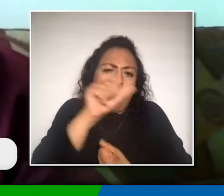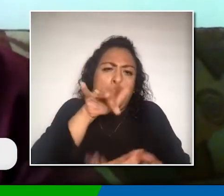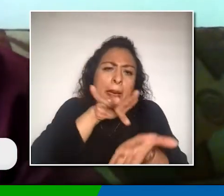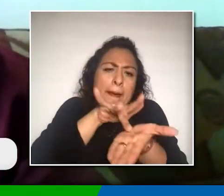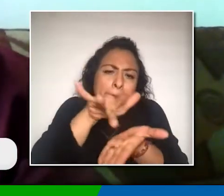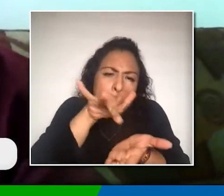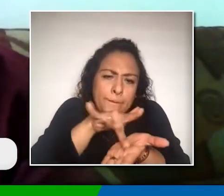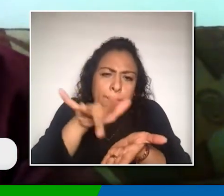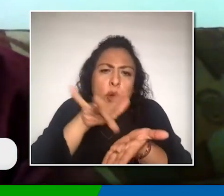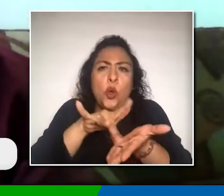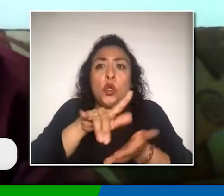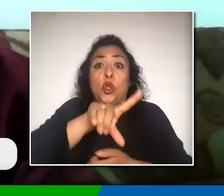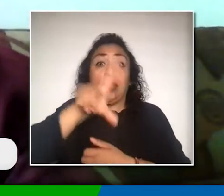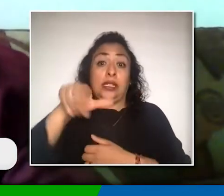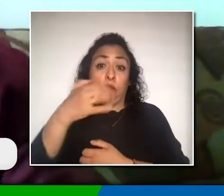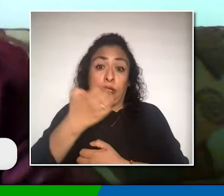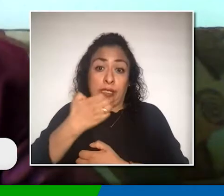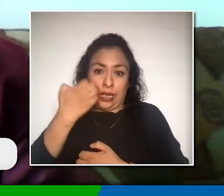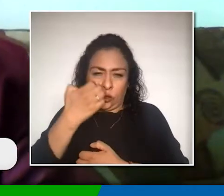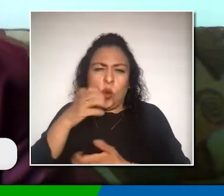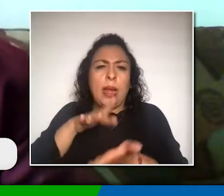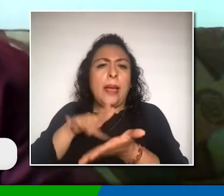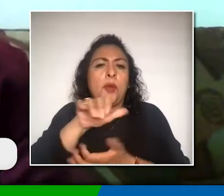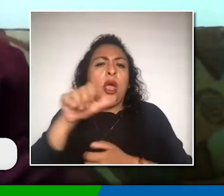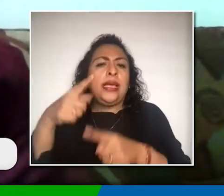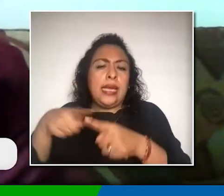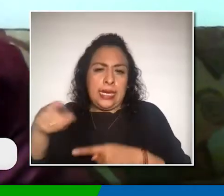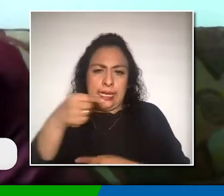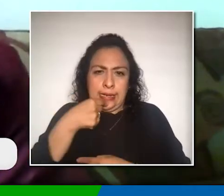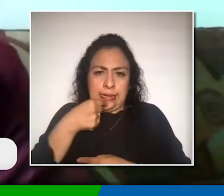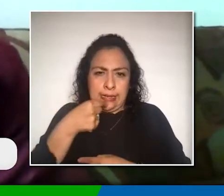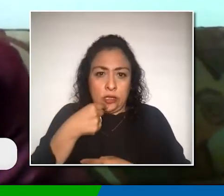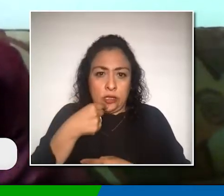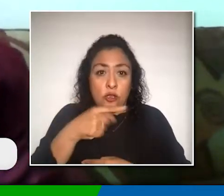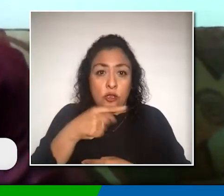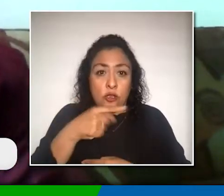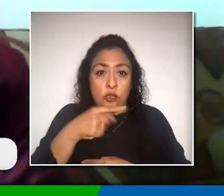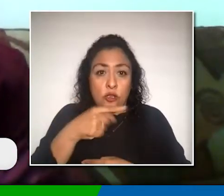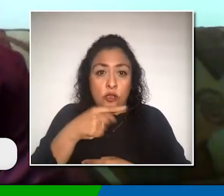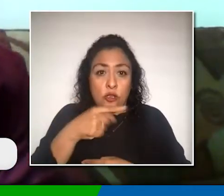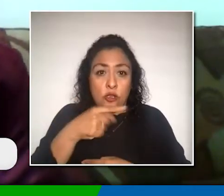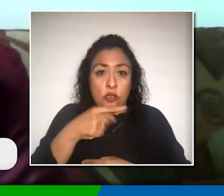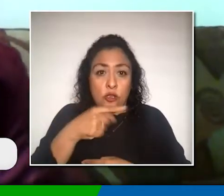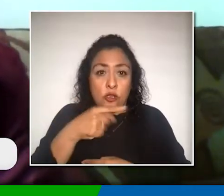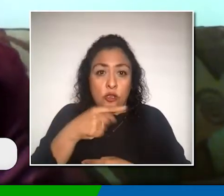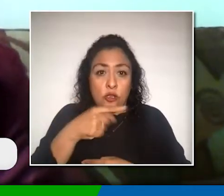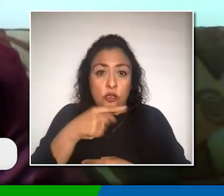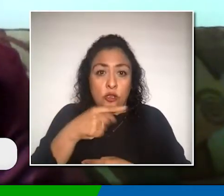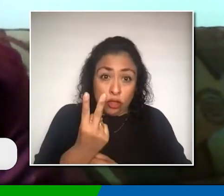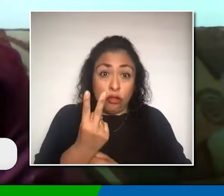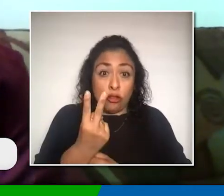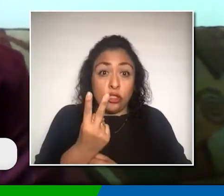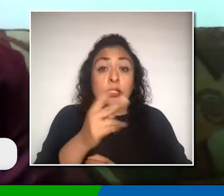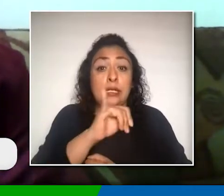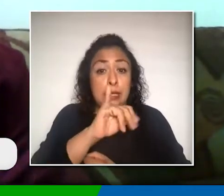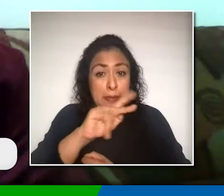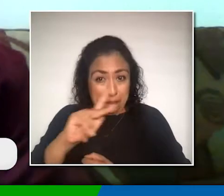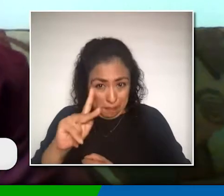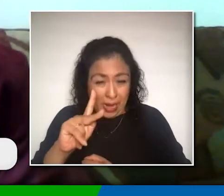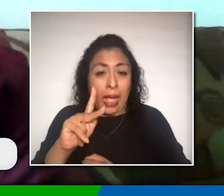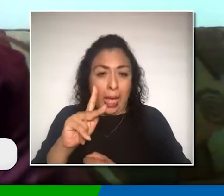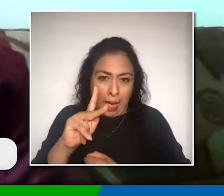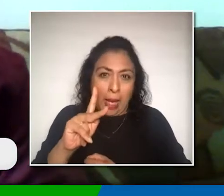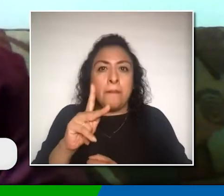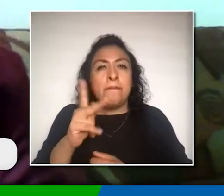escolarizado a los niños. Y en 1992, el IPLIAP, después de una